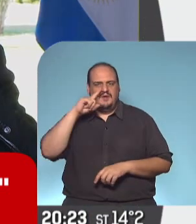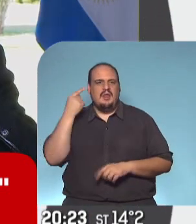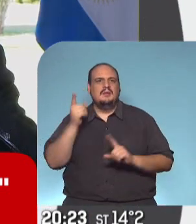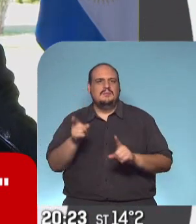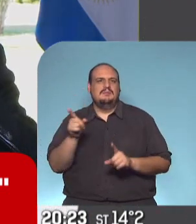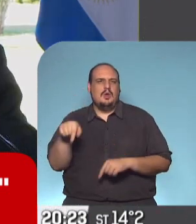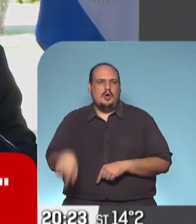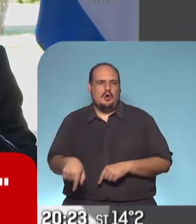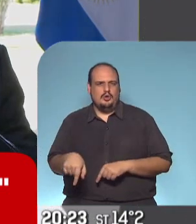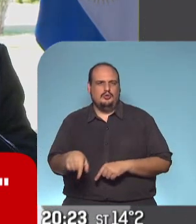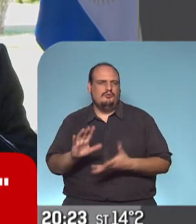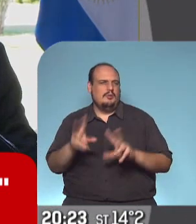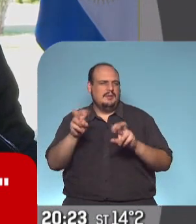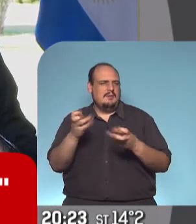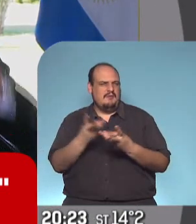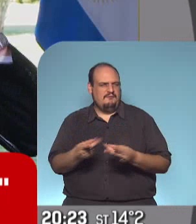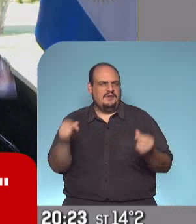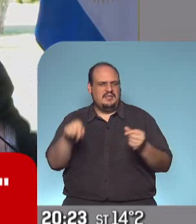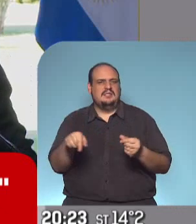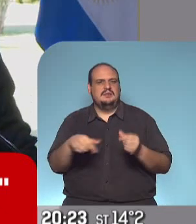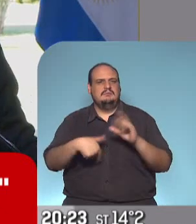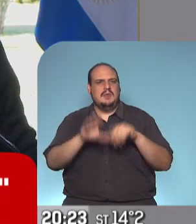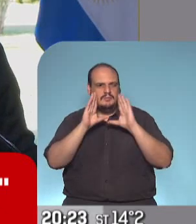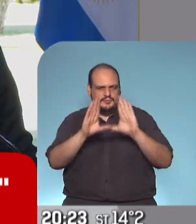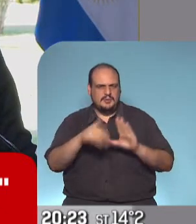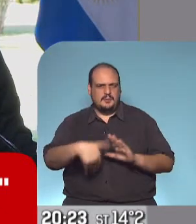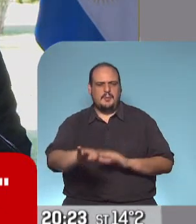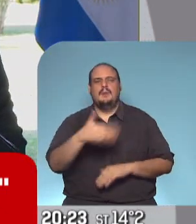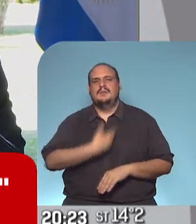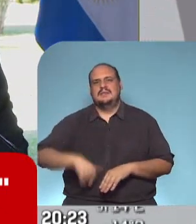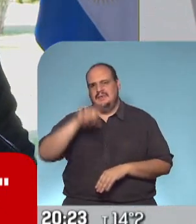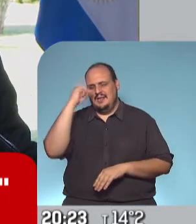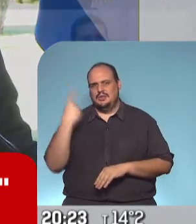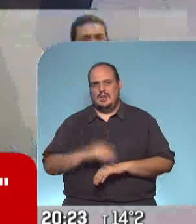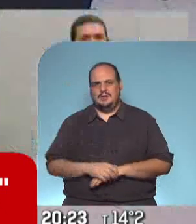lo que sucedió hoy y ponernos en función de lo que viene hoy el presidente de la nación